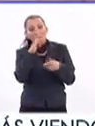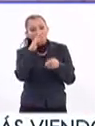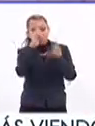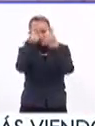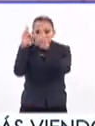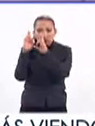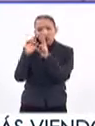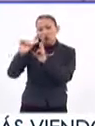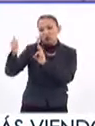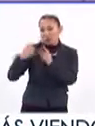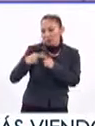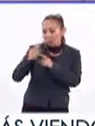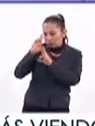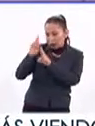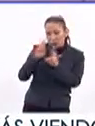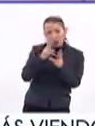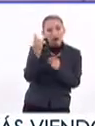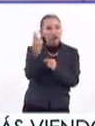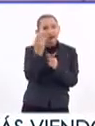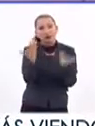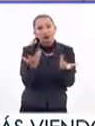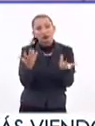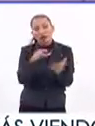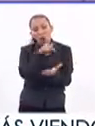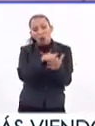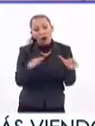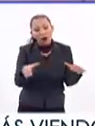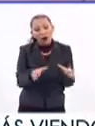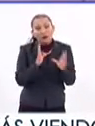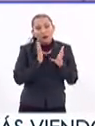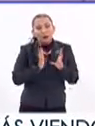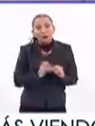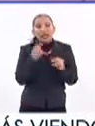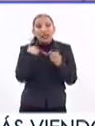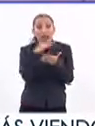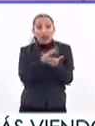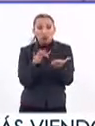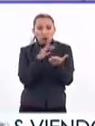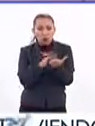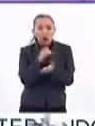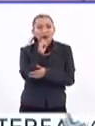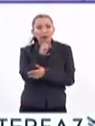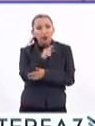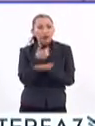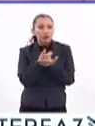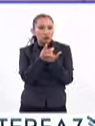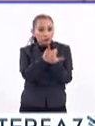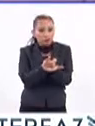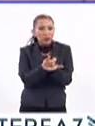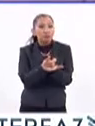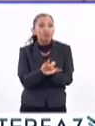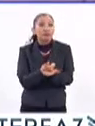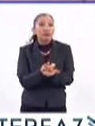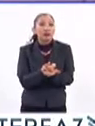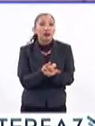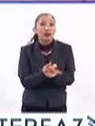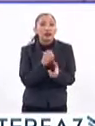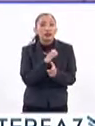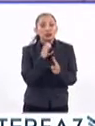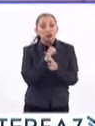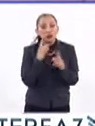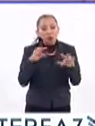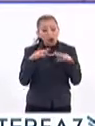respetuosa del otro, necesitamos generar esos espacios. Y la sala de lectura justamente es eso, a partir del